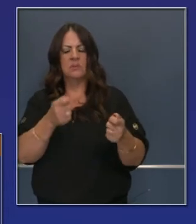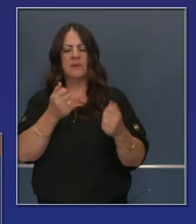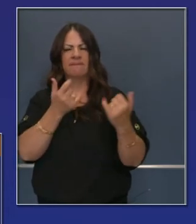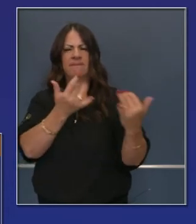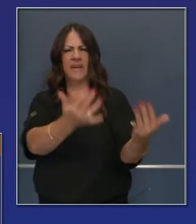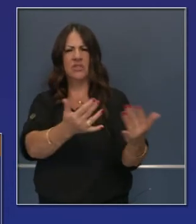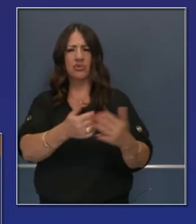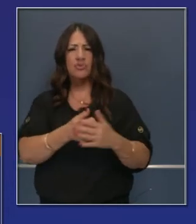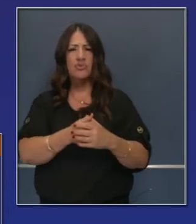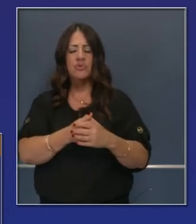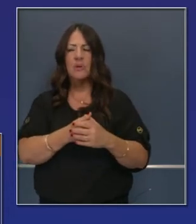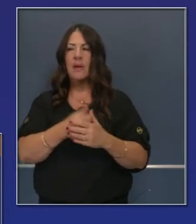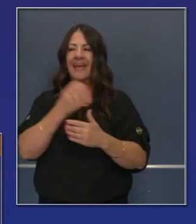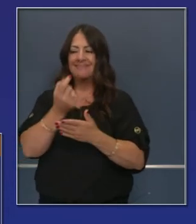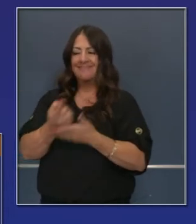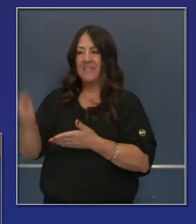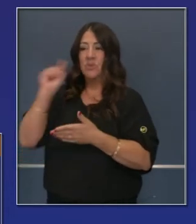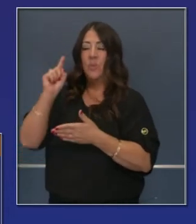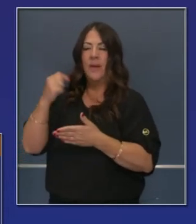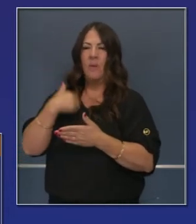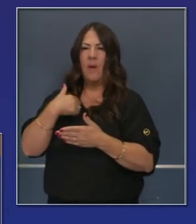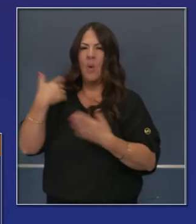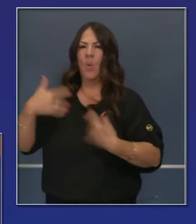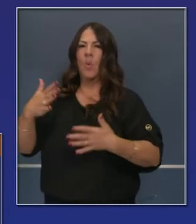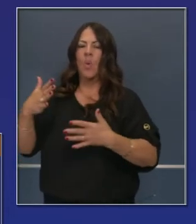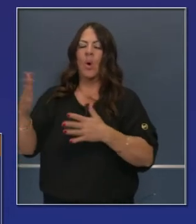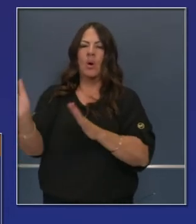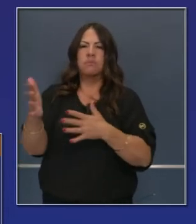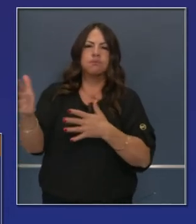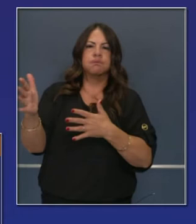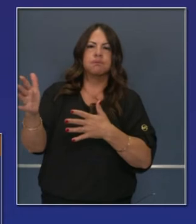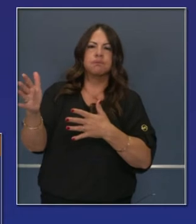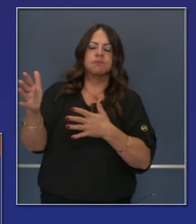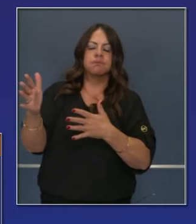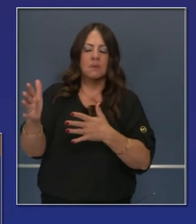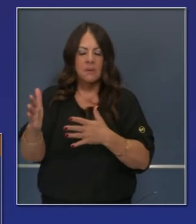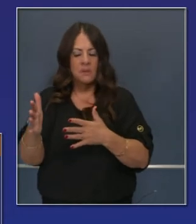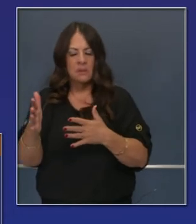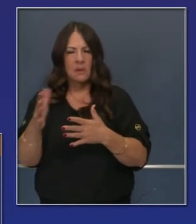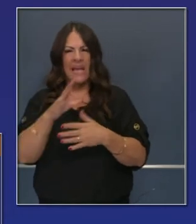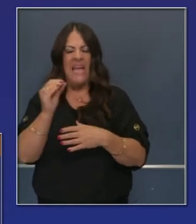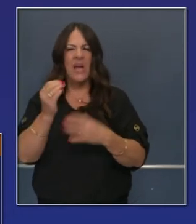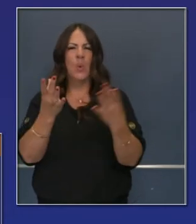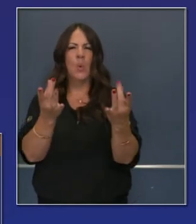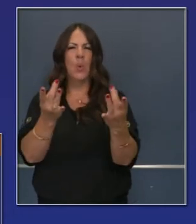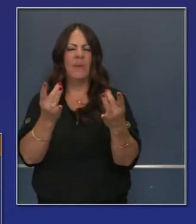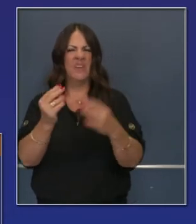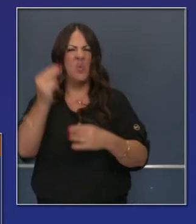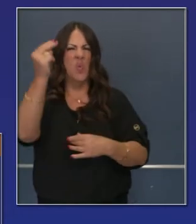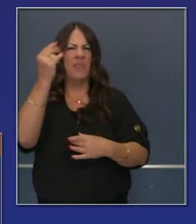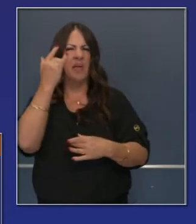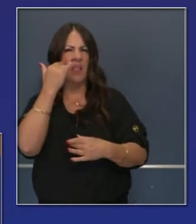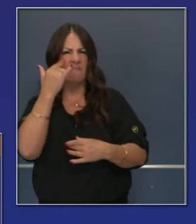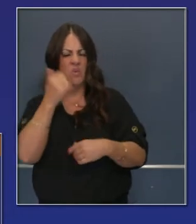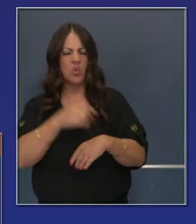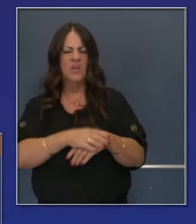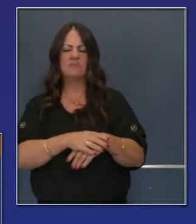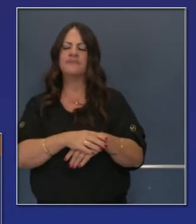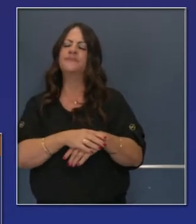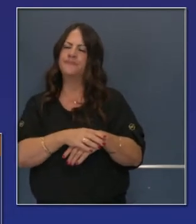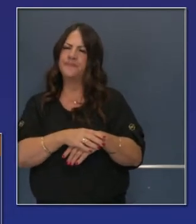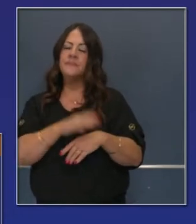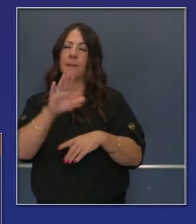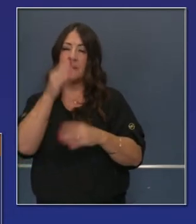comparado con la semana pasada, que tuvimos vientos de alto nivel y también humedad y calor muy alto en